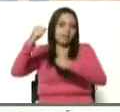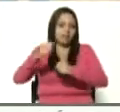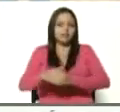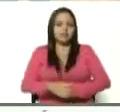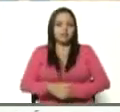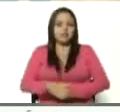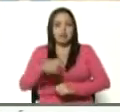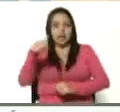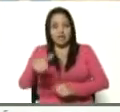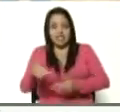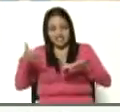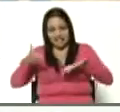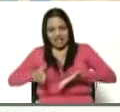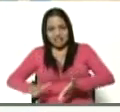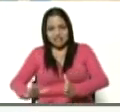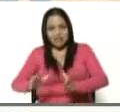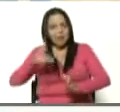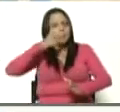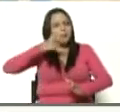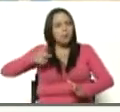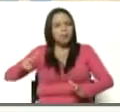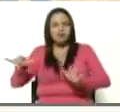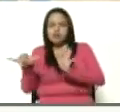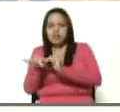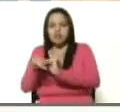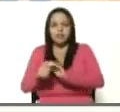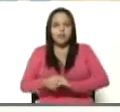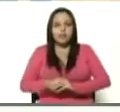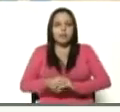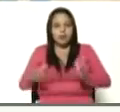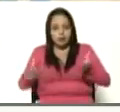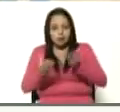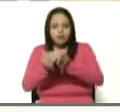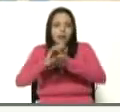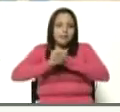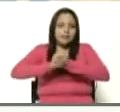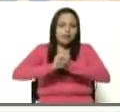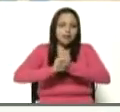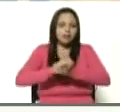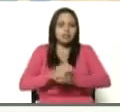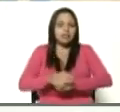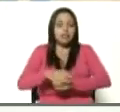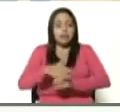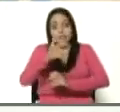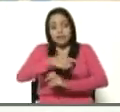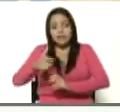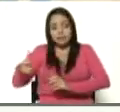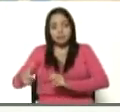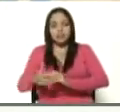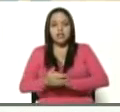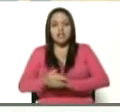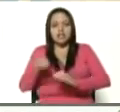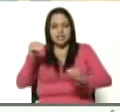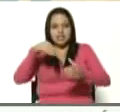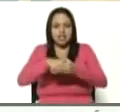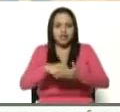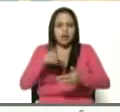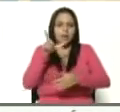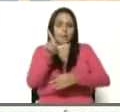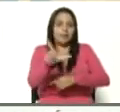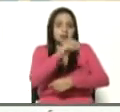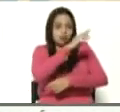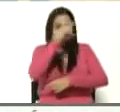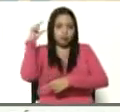aquí es donde vengo, de mi pueblo, con mis compañeros, con mis militantes del partido. Hoy estamos en Lara